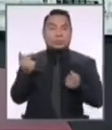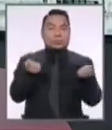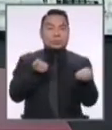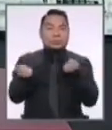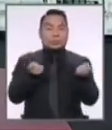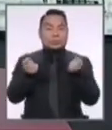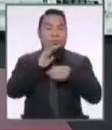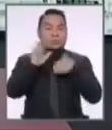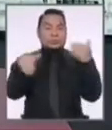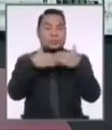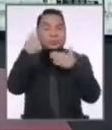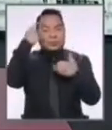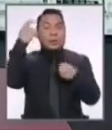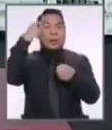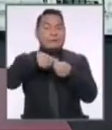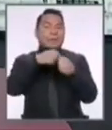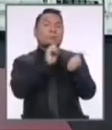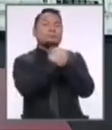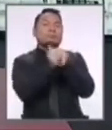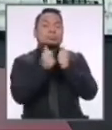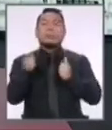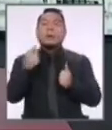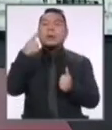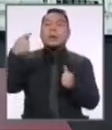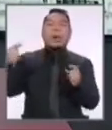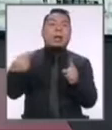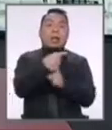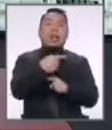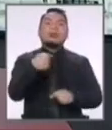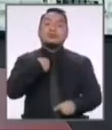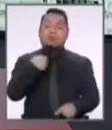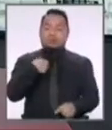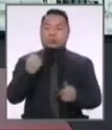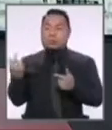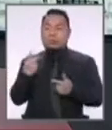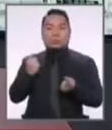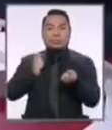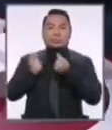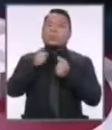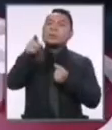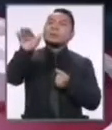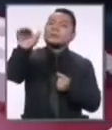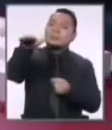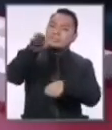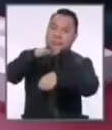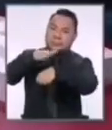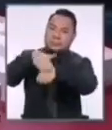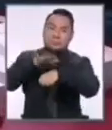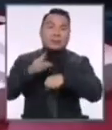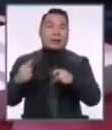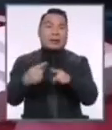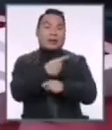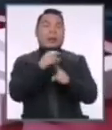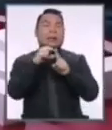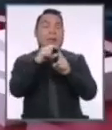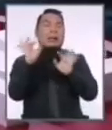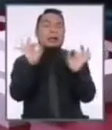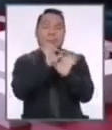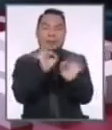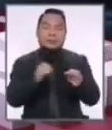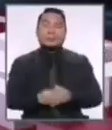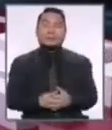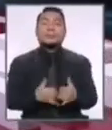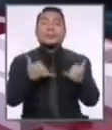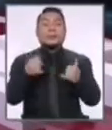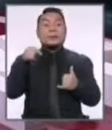caso alguno de los participantes interrumpa, exprese agravios o insultos. Cabe precisar que esta